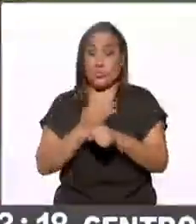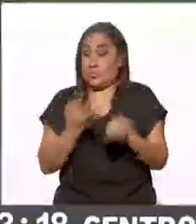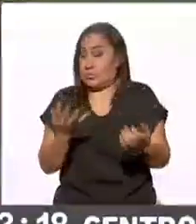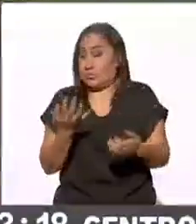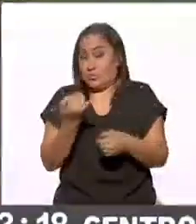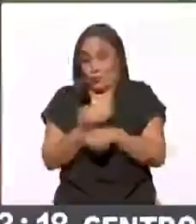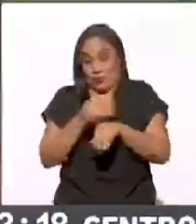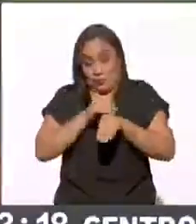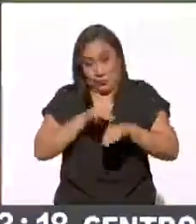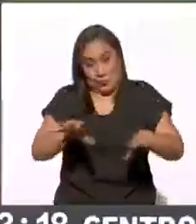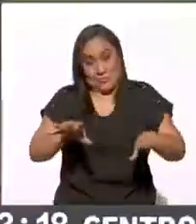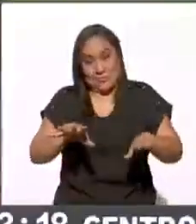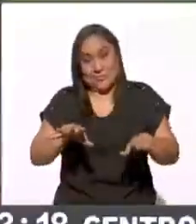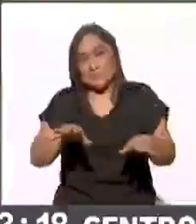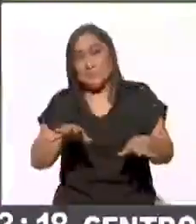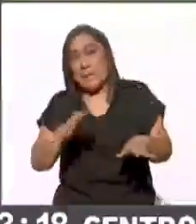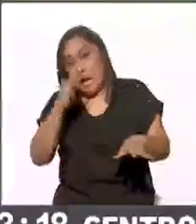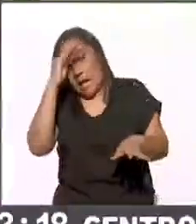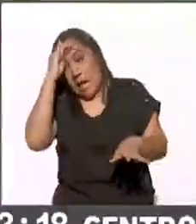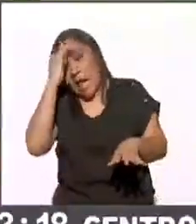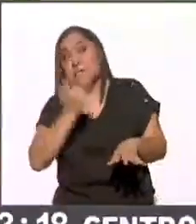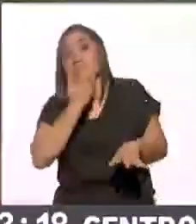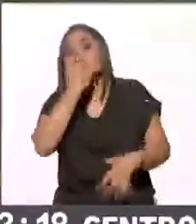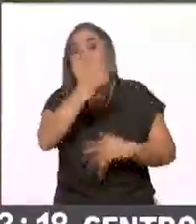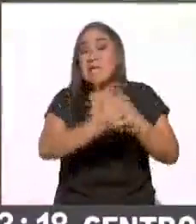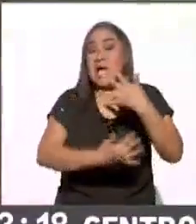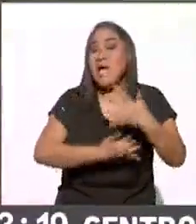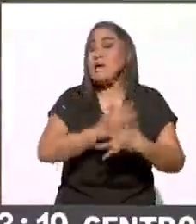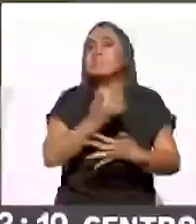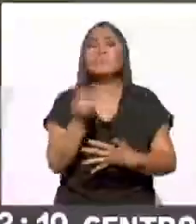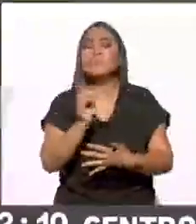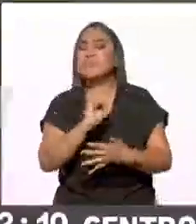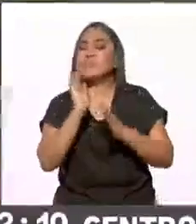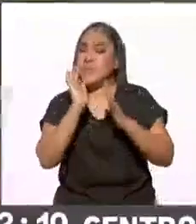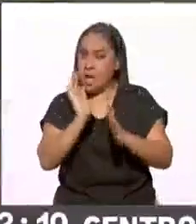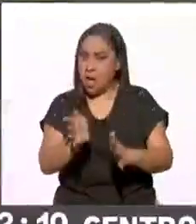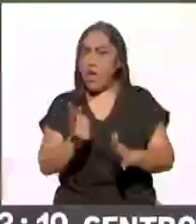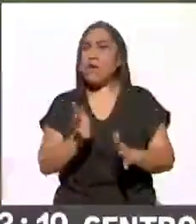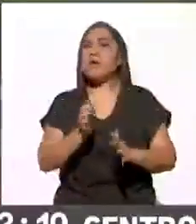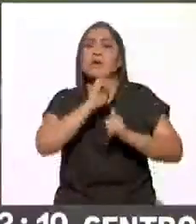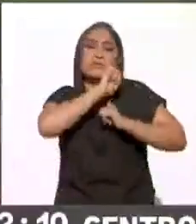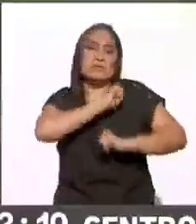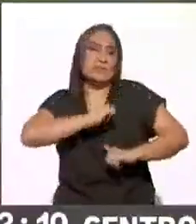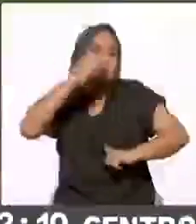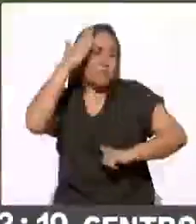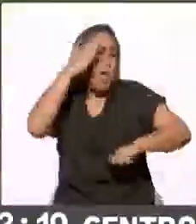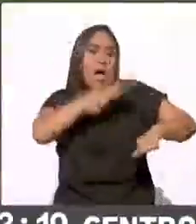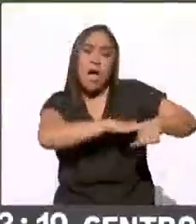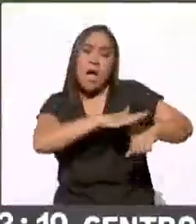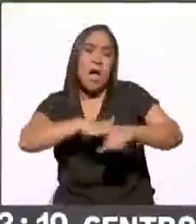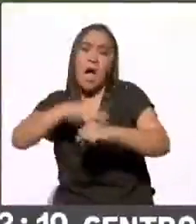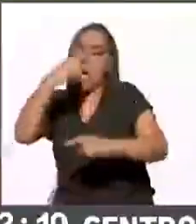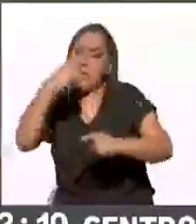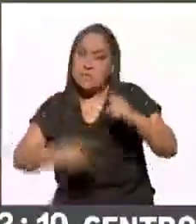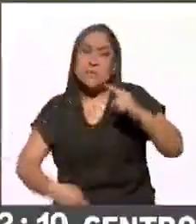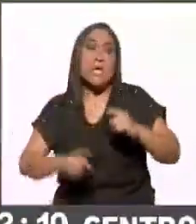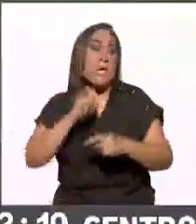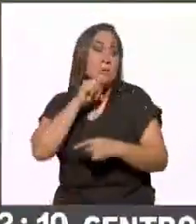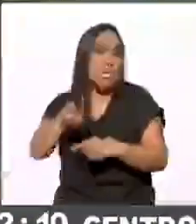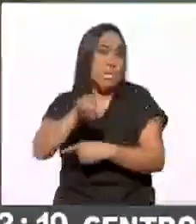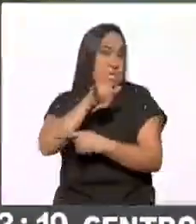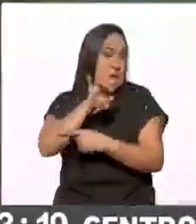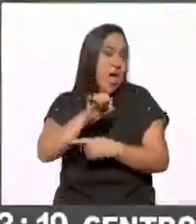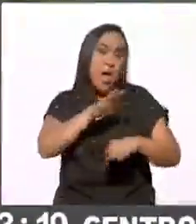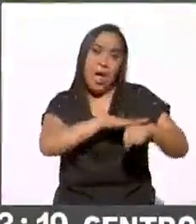tuvo que ver con supuestos actos de violencia fueron desmentidos por distintas autoridades, ya sea por el mismo Instituto Nacional